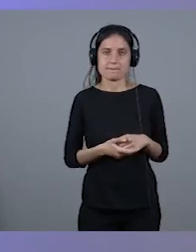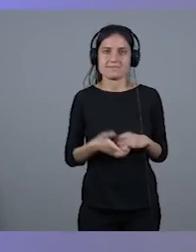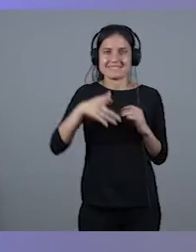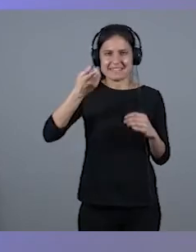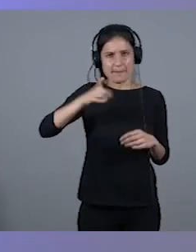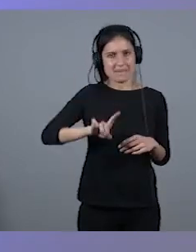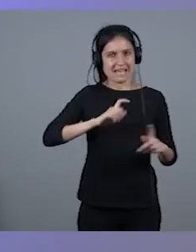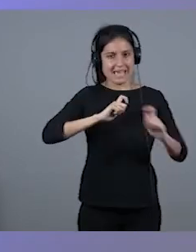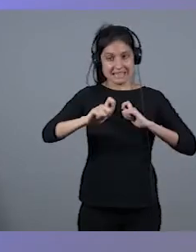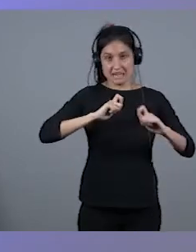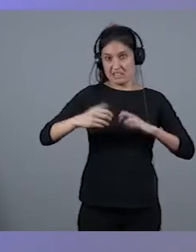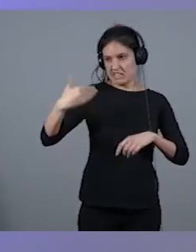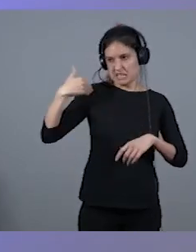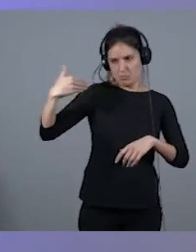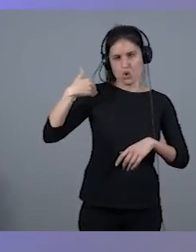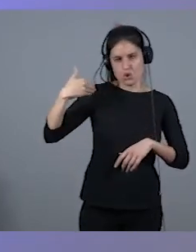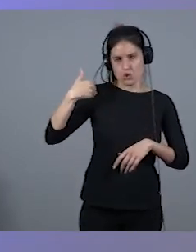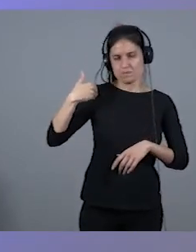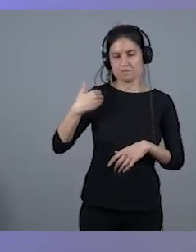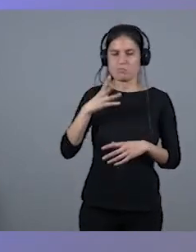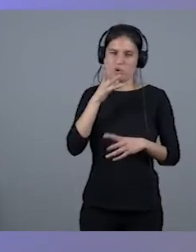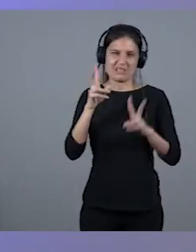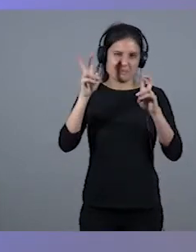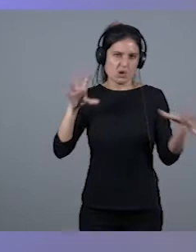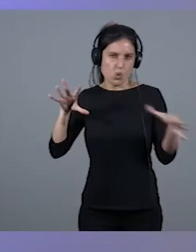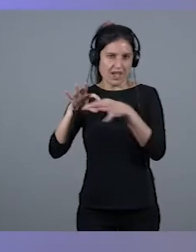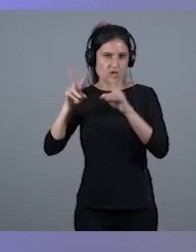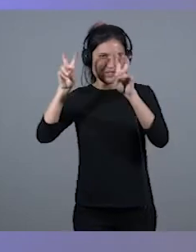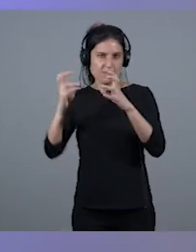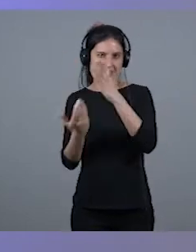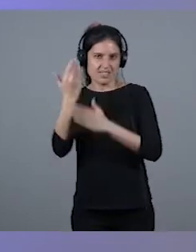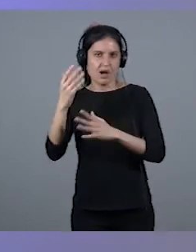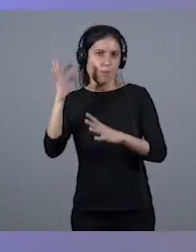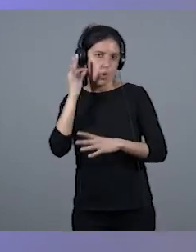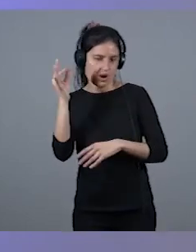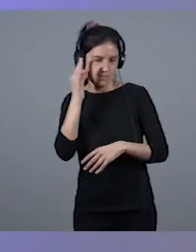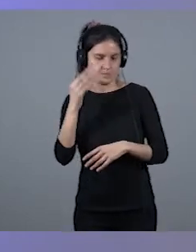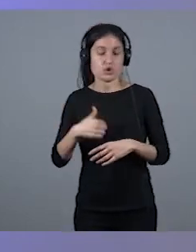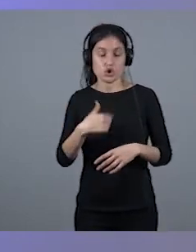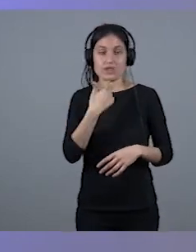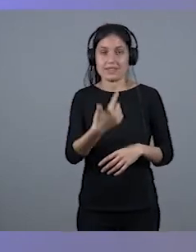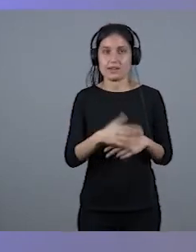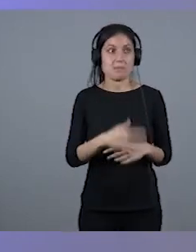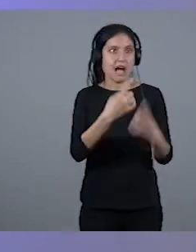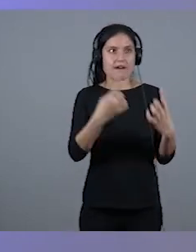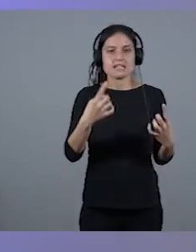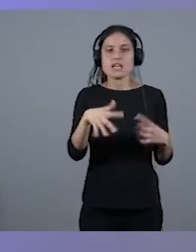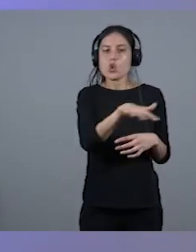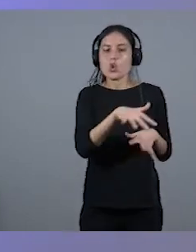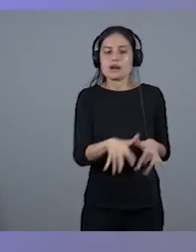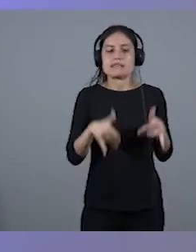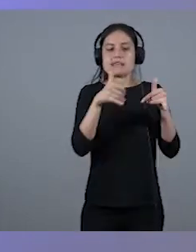una entrevista que me hicieron recientemente, por todo esto del Día de la Mujer y demás, digo, es que muchas veces llegas a un sitio y tú dices,